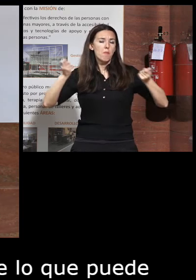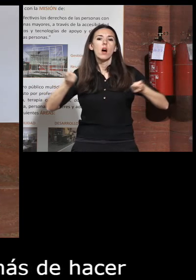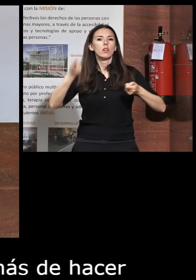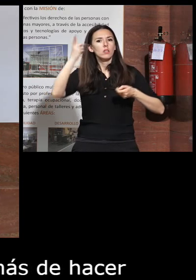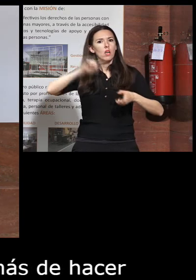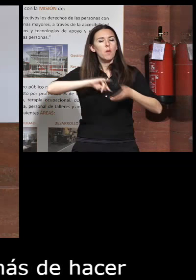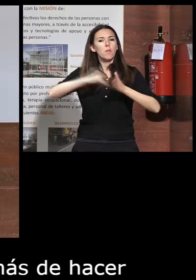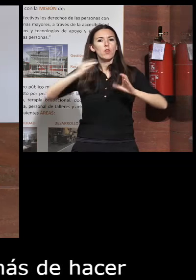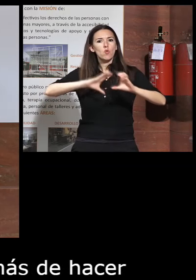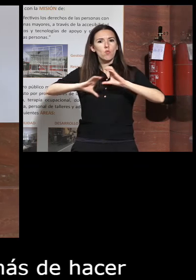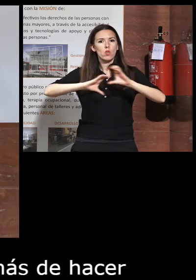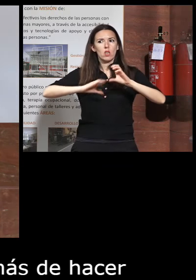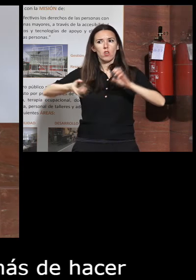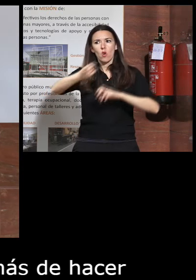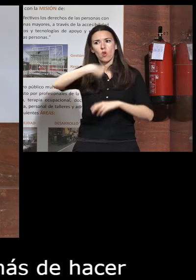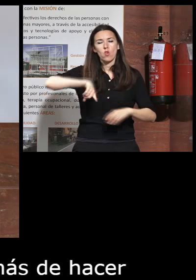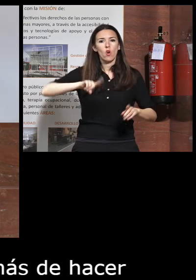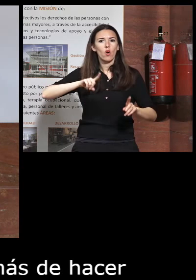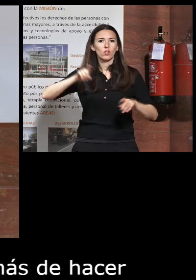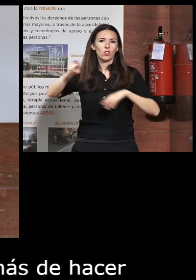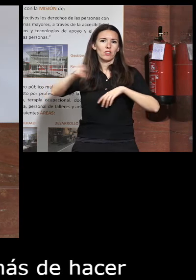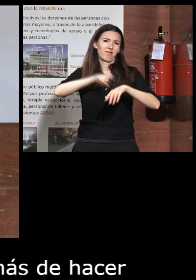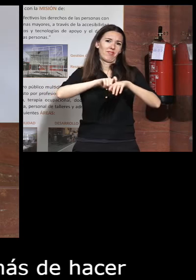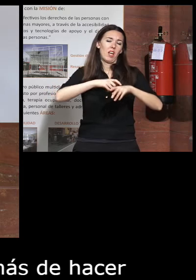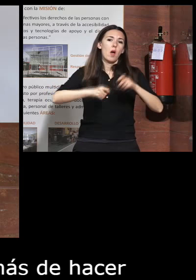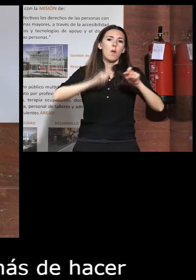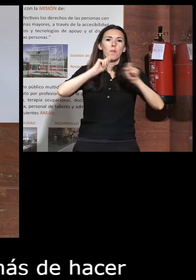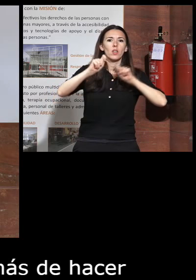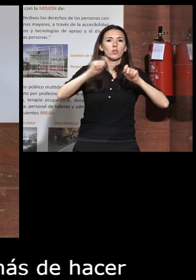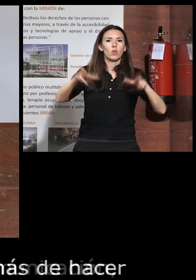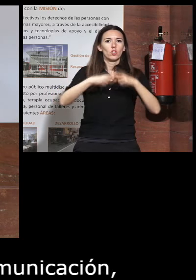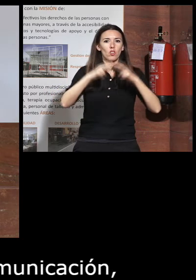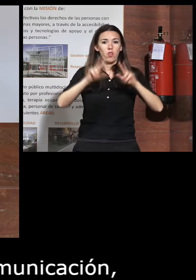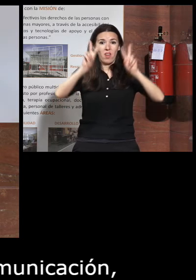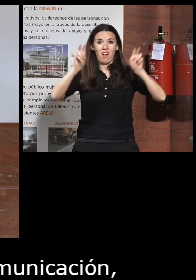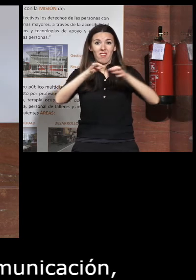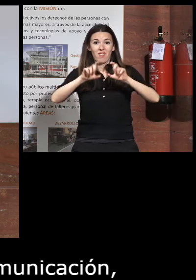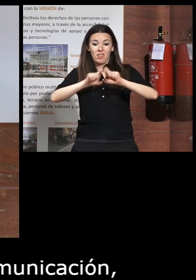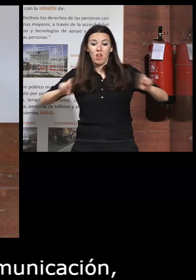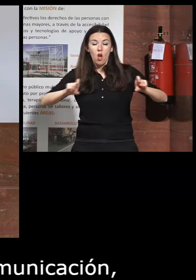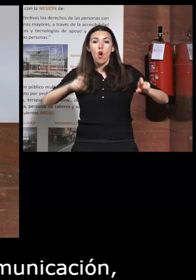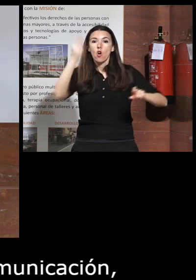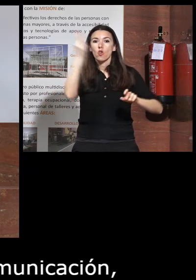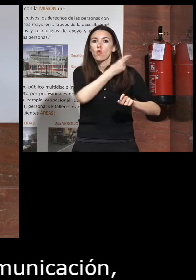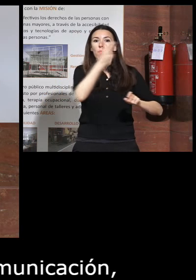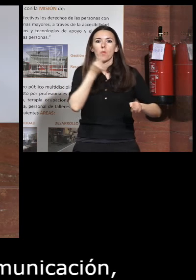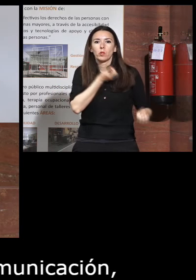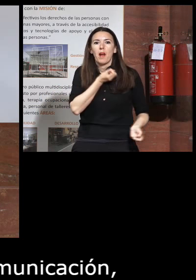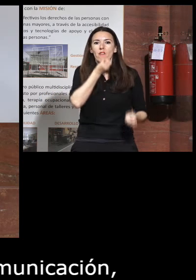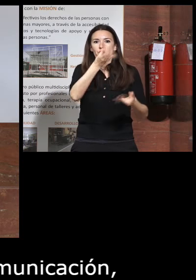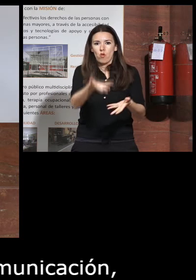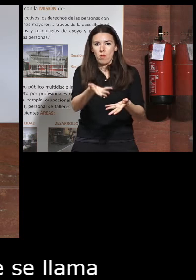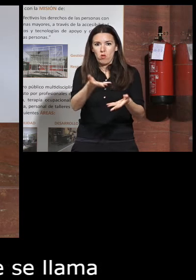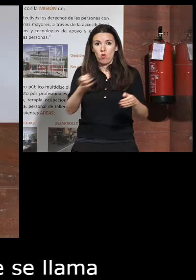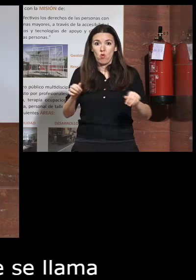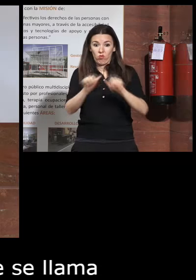comunicación nosotros tenemos un libro de estilo que se llama periodismo social y debajo tiene un subtítulo que es el compromiso de la información y yo creo que un medio de